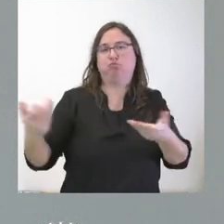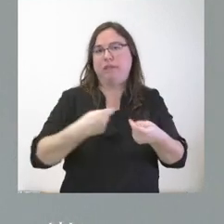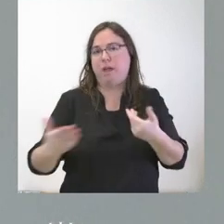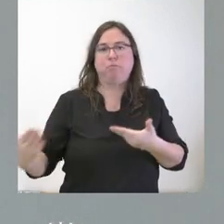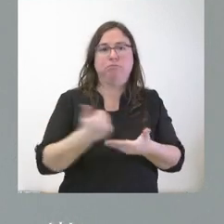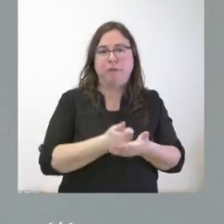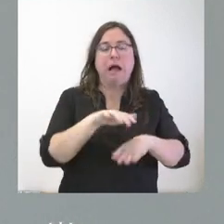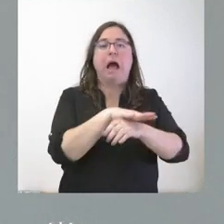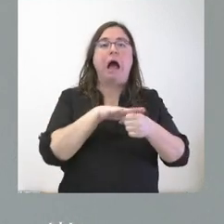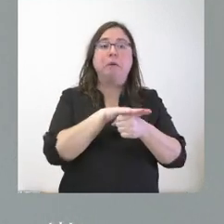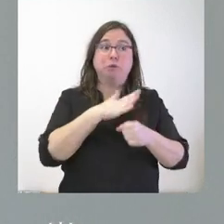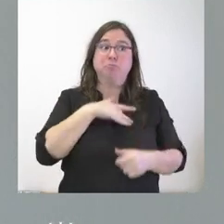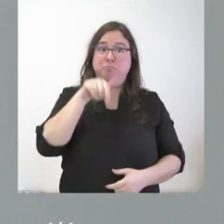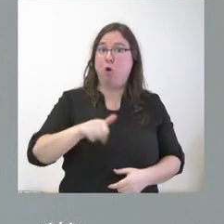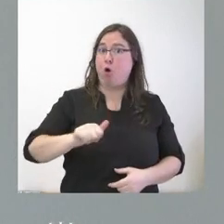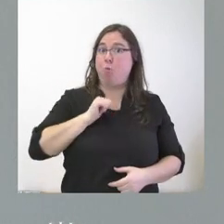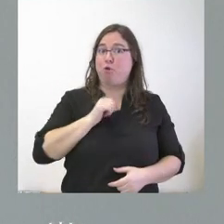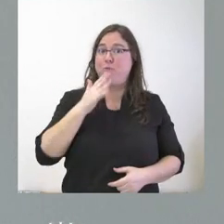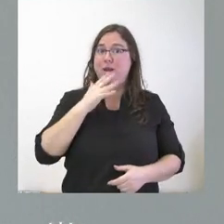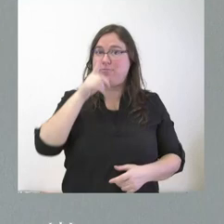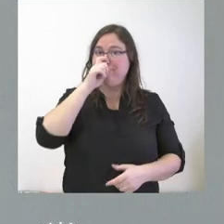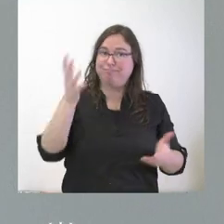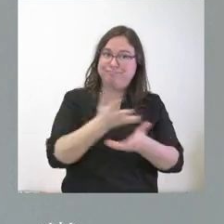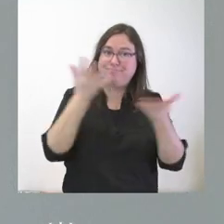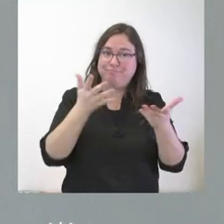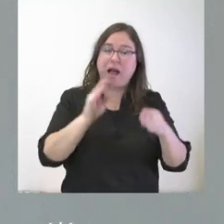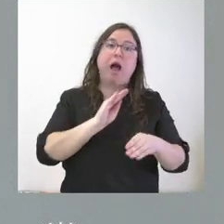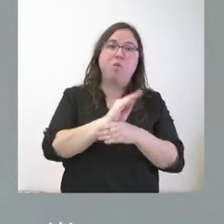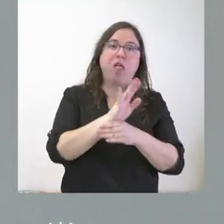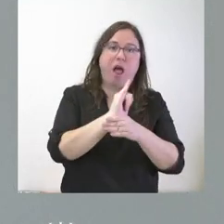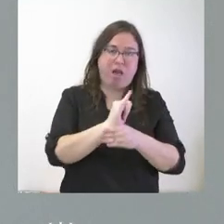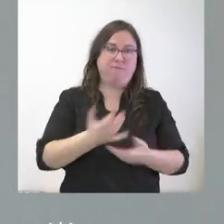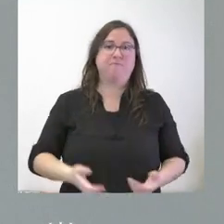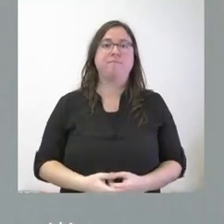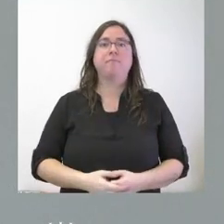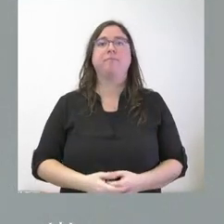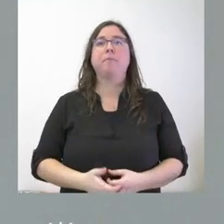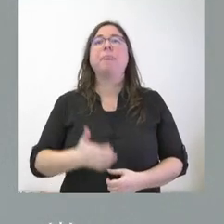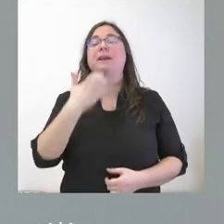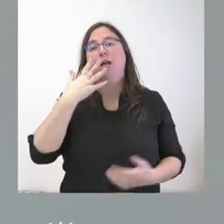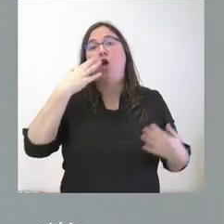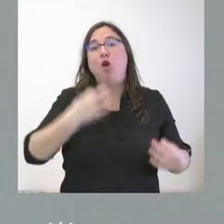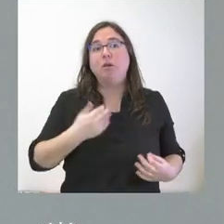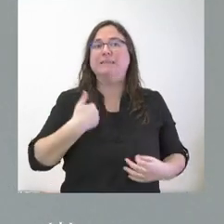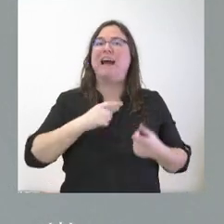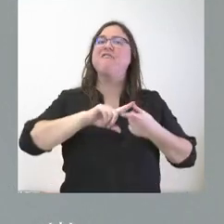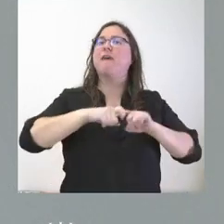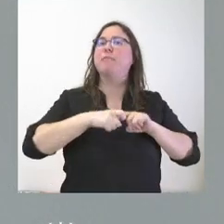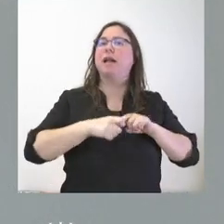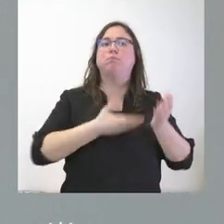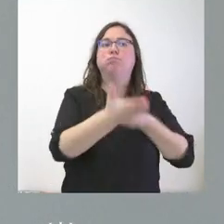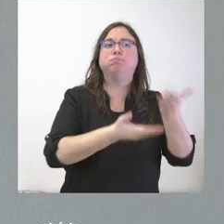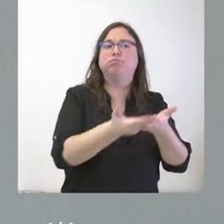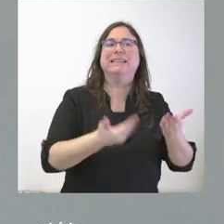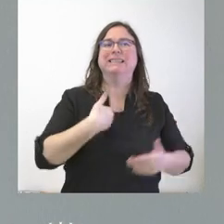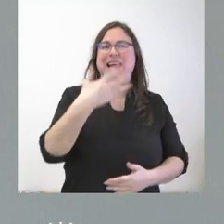Y este foro es un buen sitio también para volver a recordar que existe esta ayuda. Si, lógicamente, ya son 508 las familias que conocen de esta